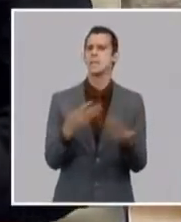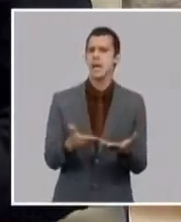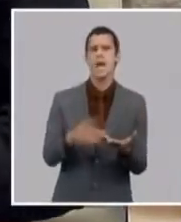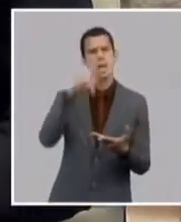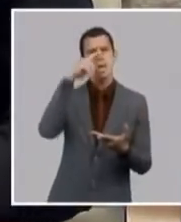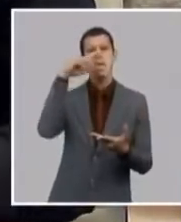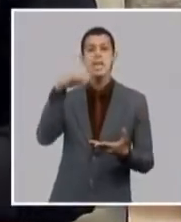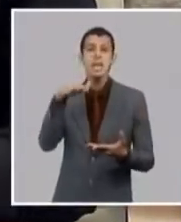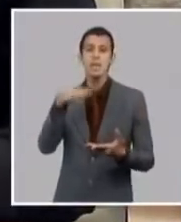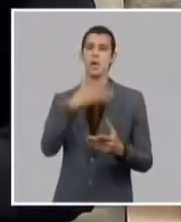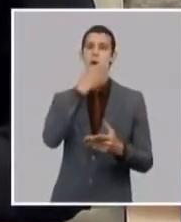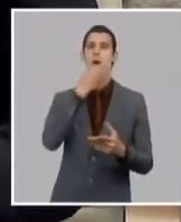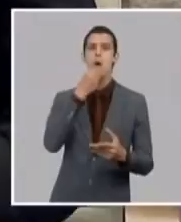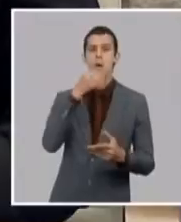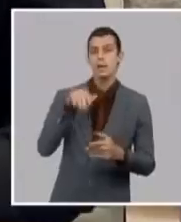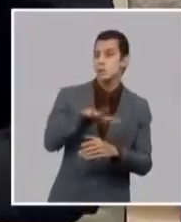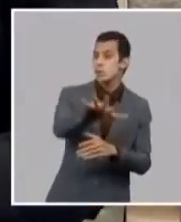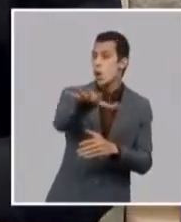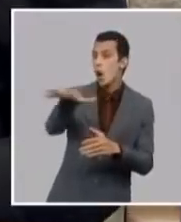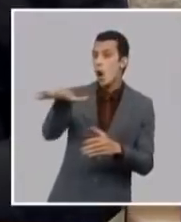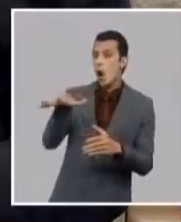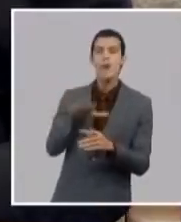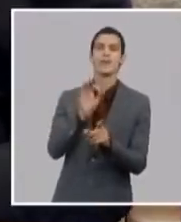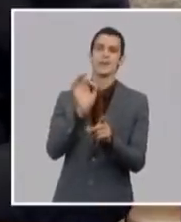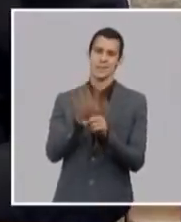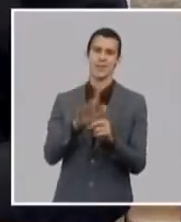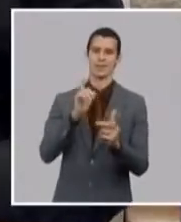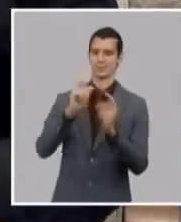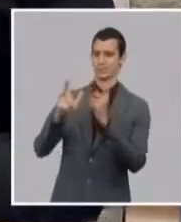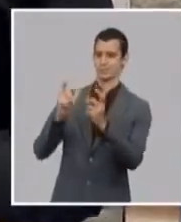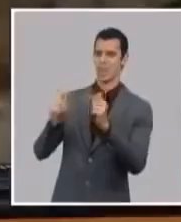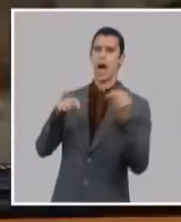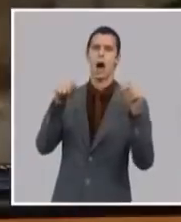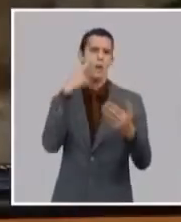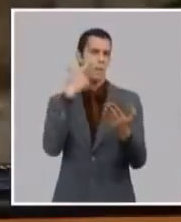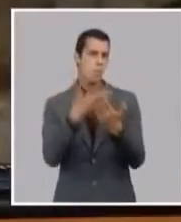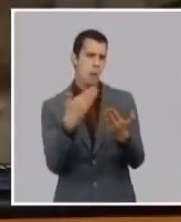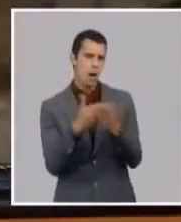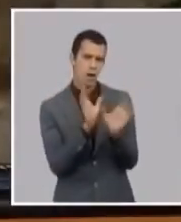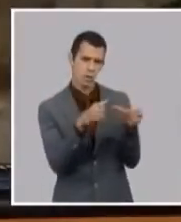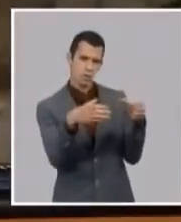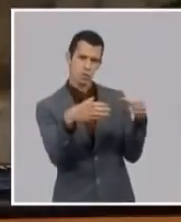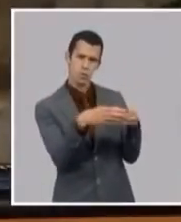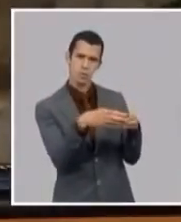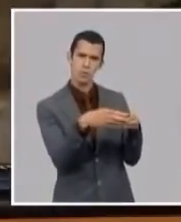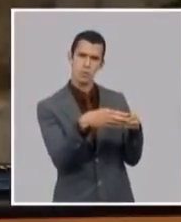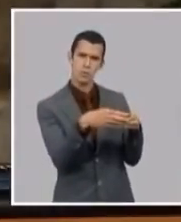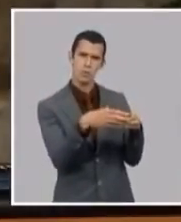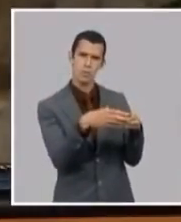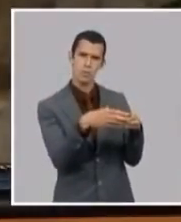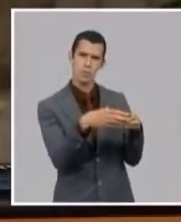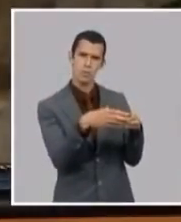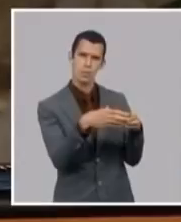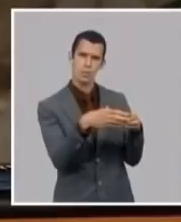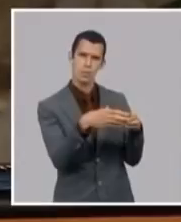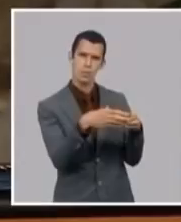dicha población es decir los niños que ha sido una preocupación ya de muchos adultos tenemos casi 2 millones de personas